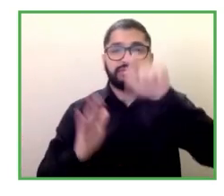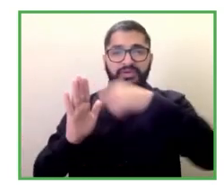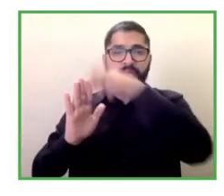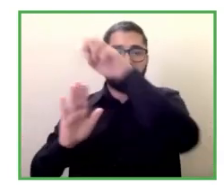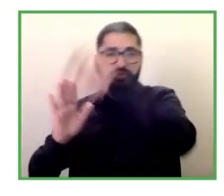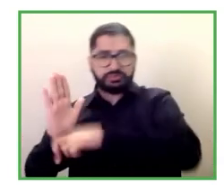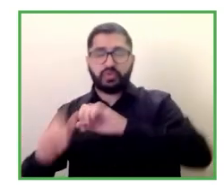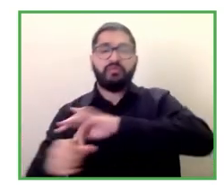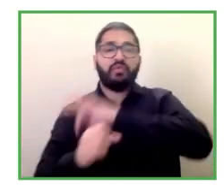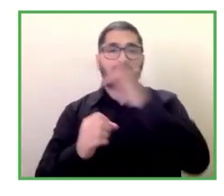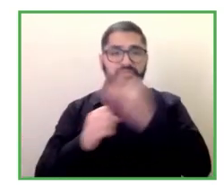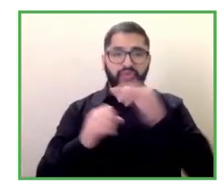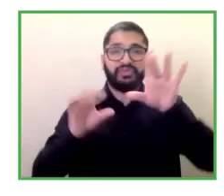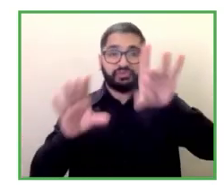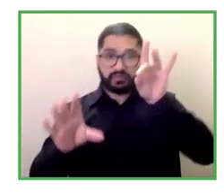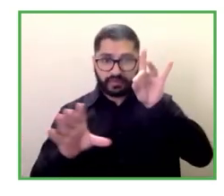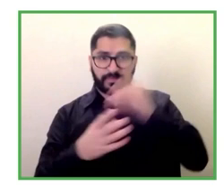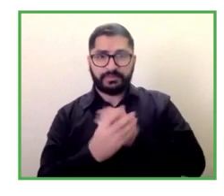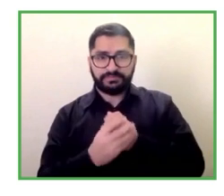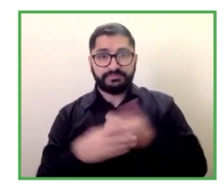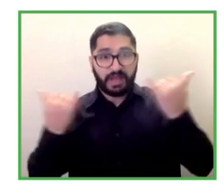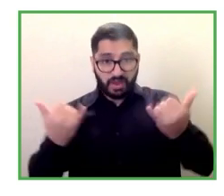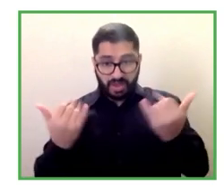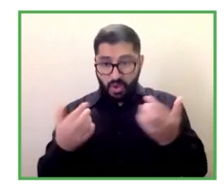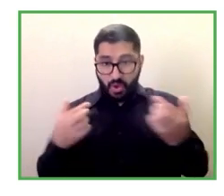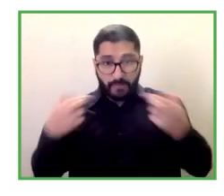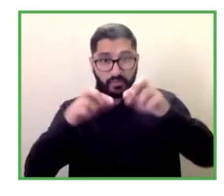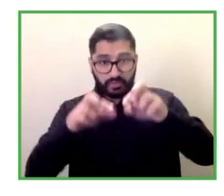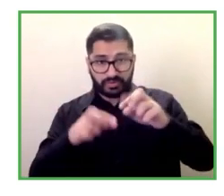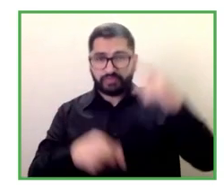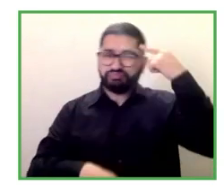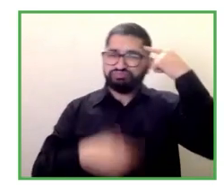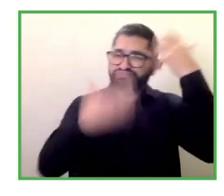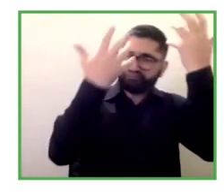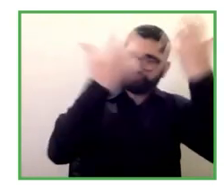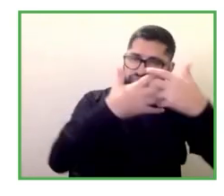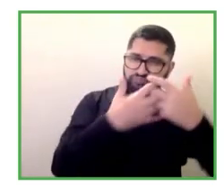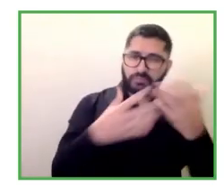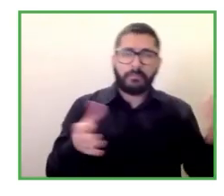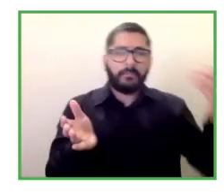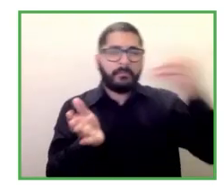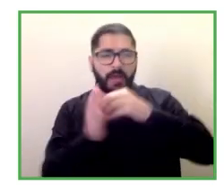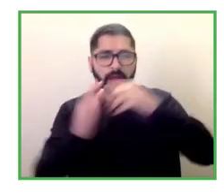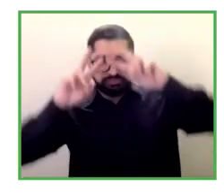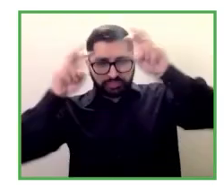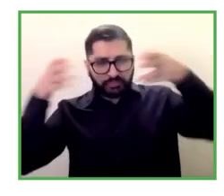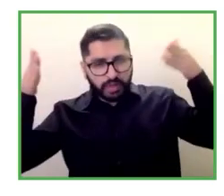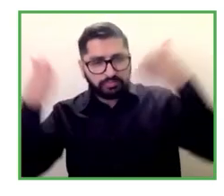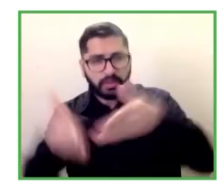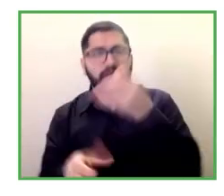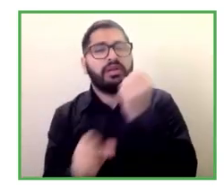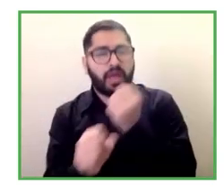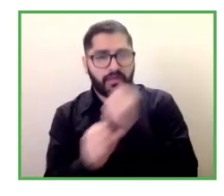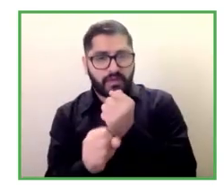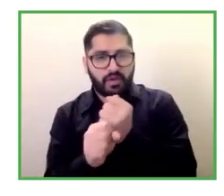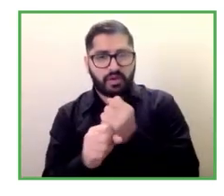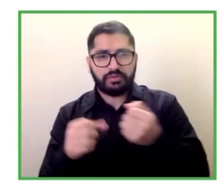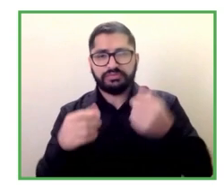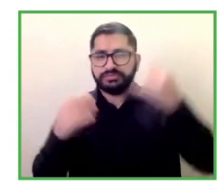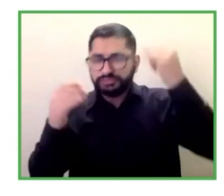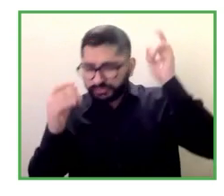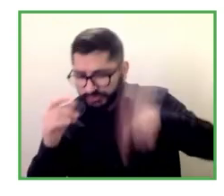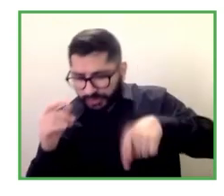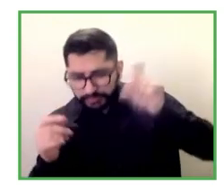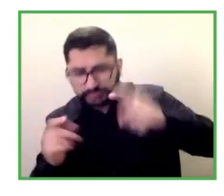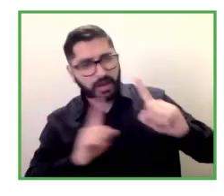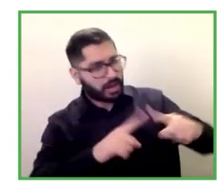reflexionar un poco más sobre la materia de empleo que siempre es un elemento es una política que siempre está presente pero que